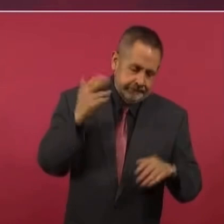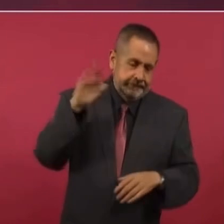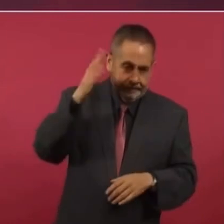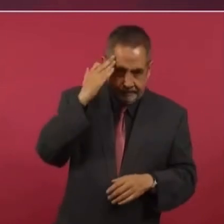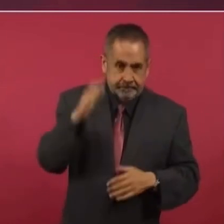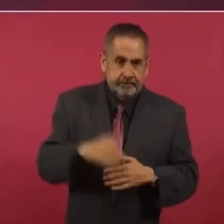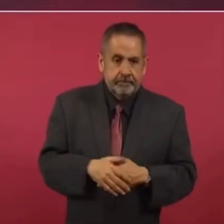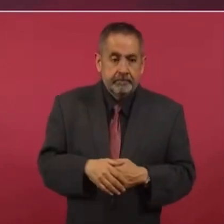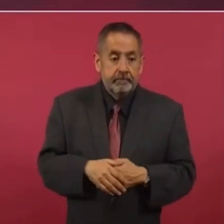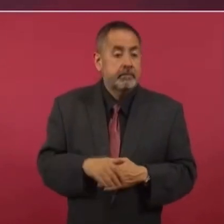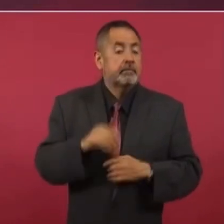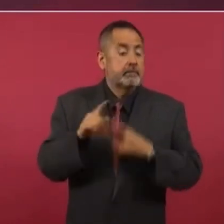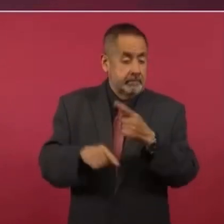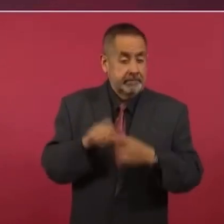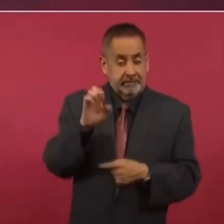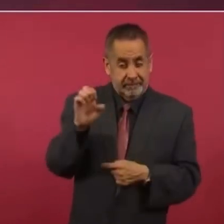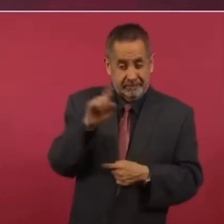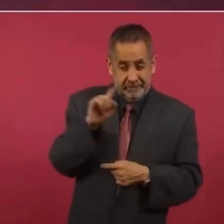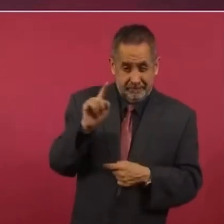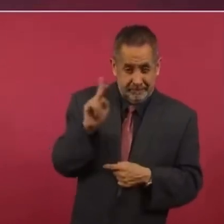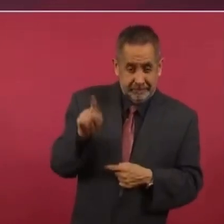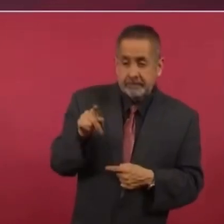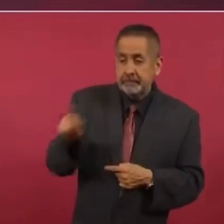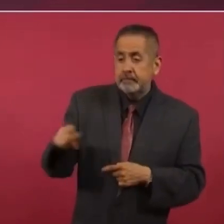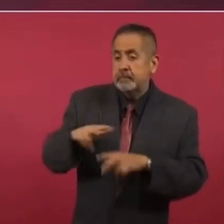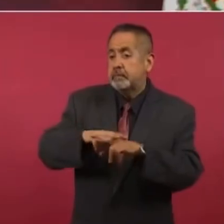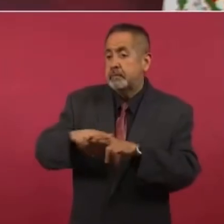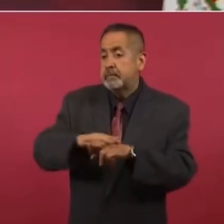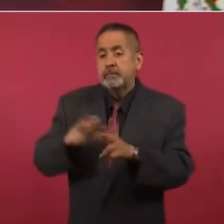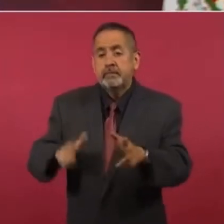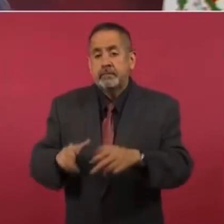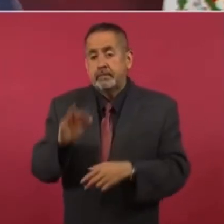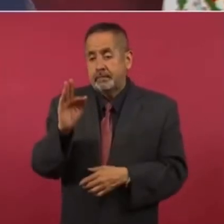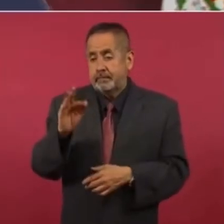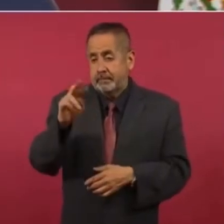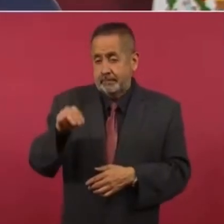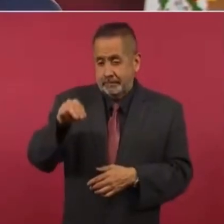entrega a los ferrocarriles, pero lo decidí yo.